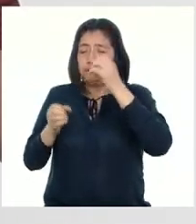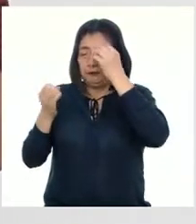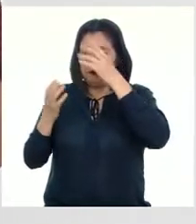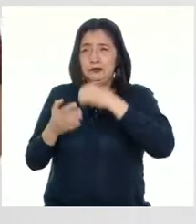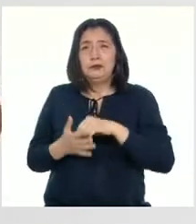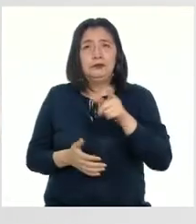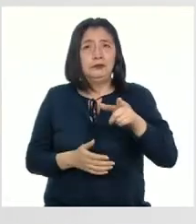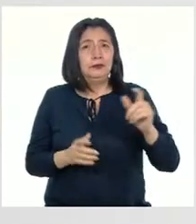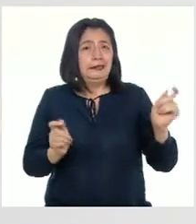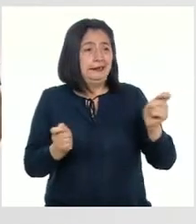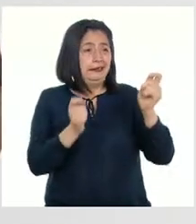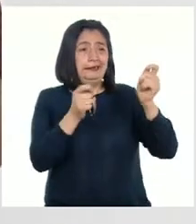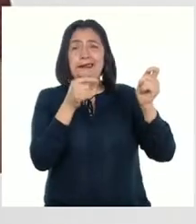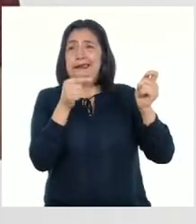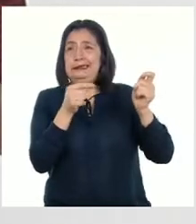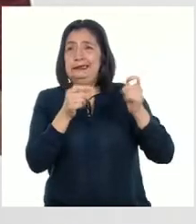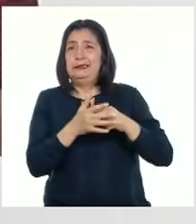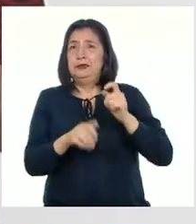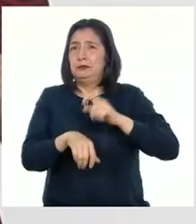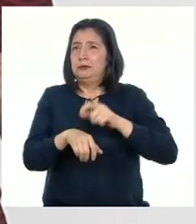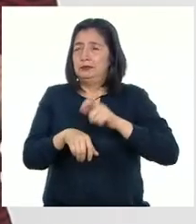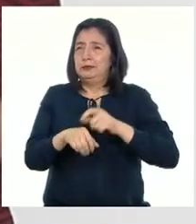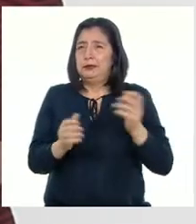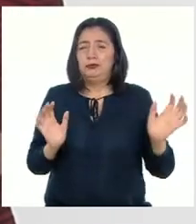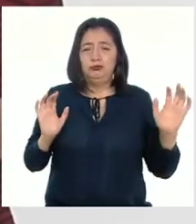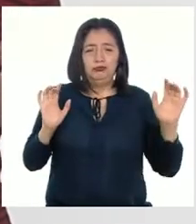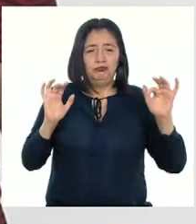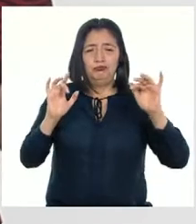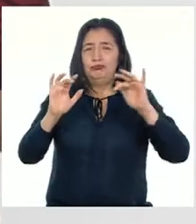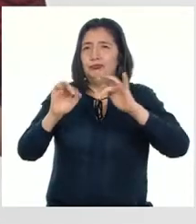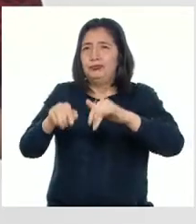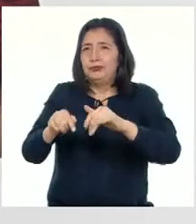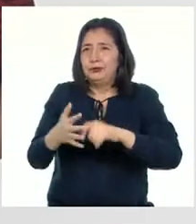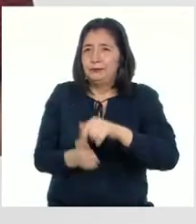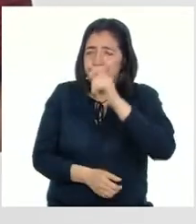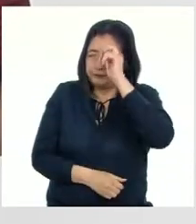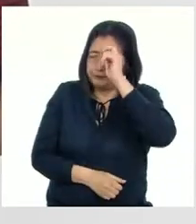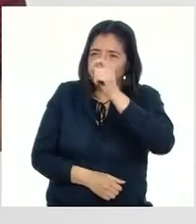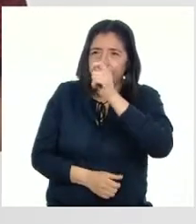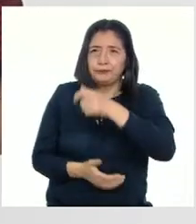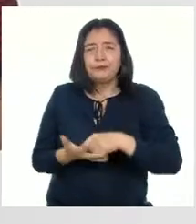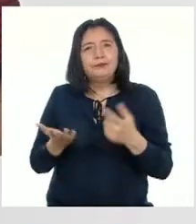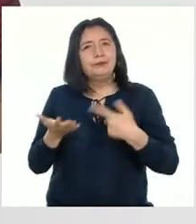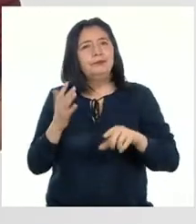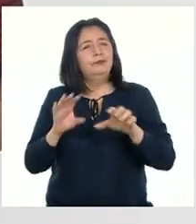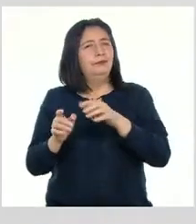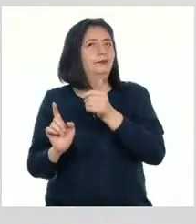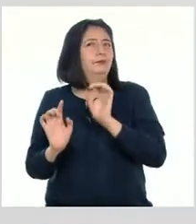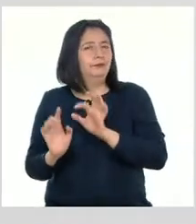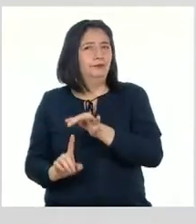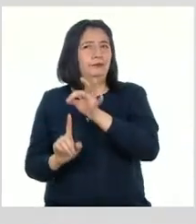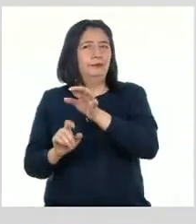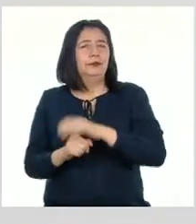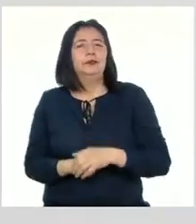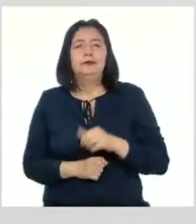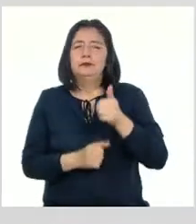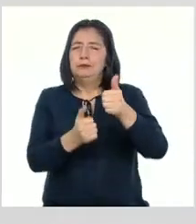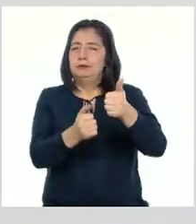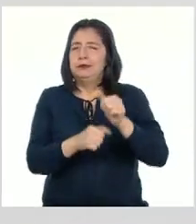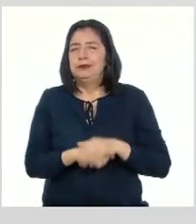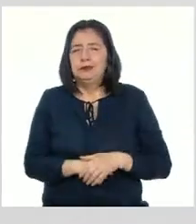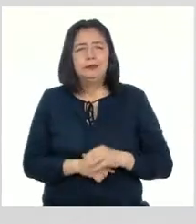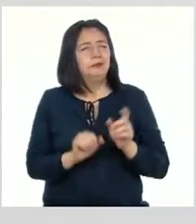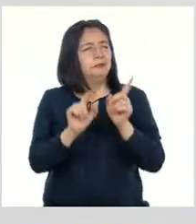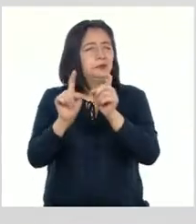Las celebraciones son momentos de congregación en los que se rinde homenaje a un hecho particular Muy bien,